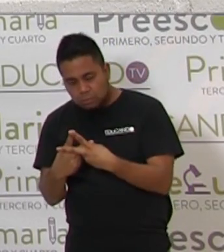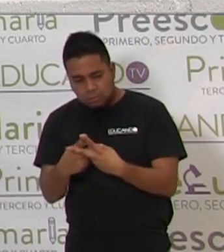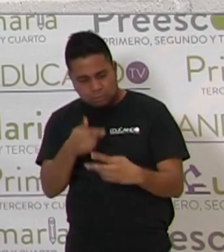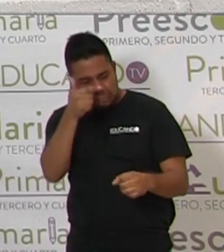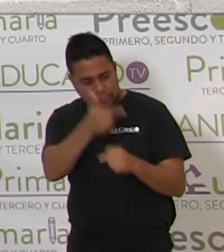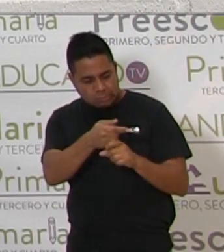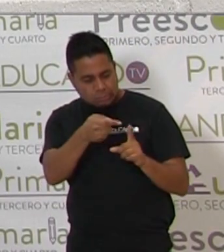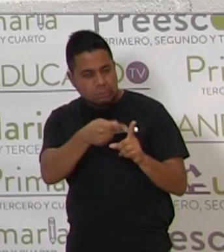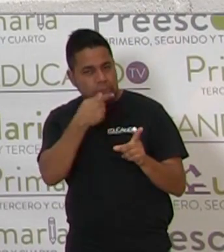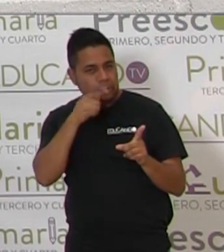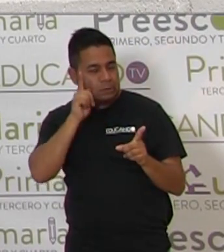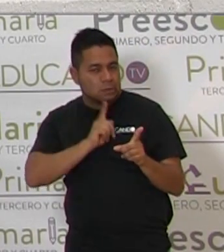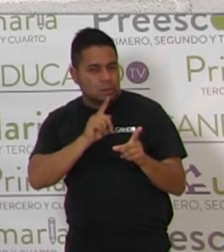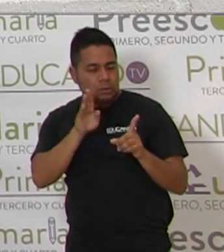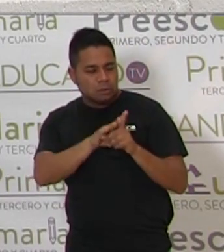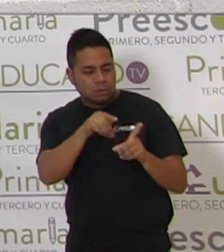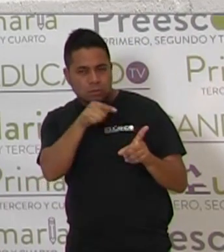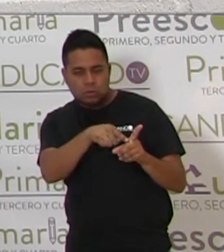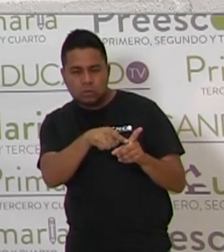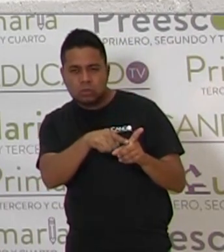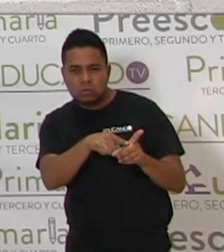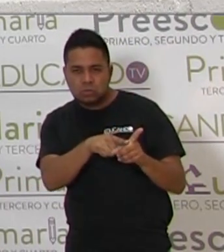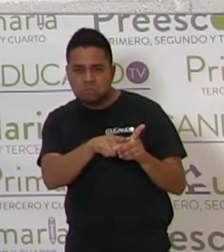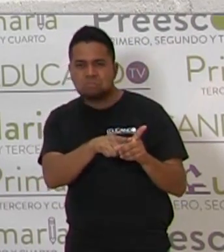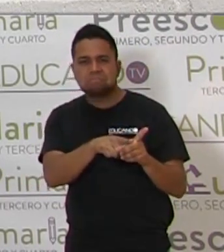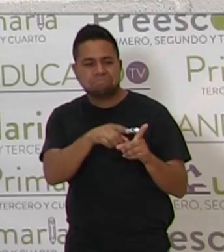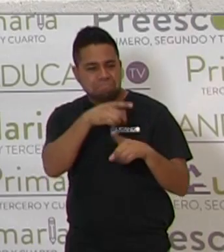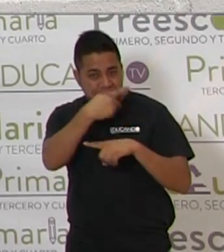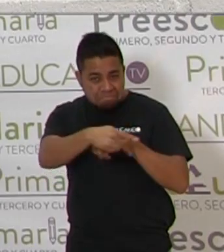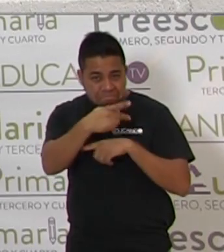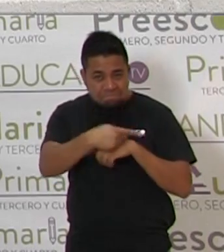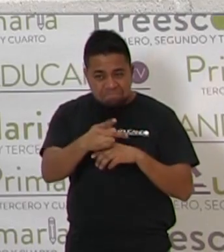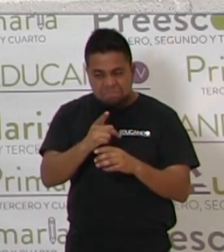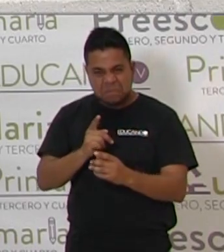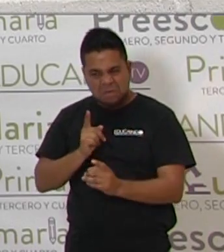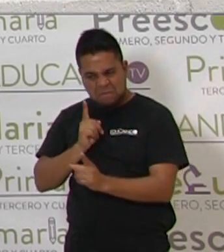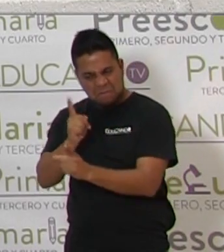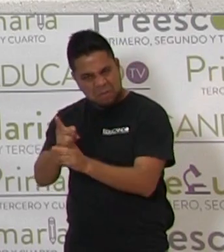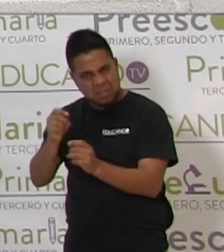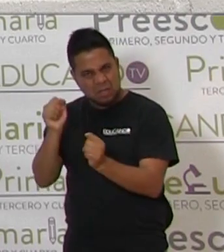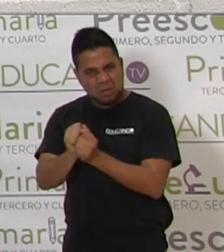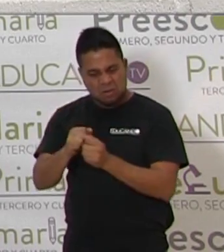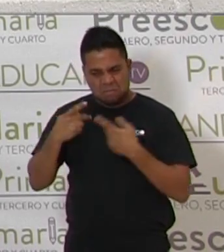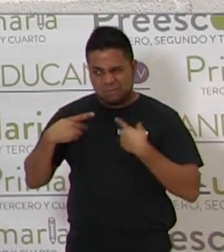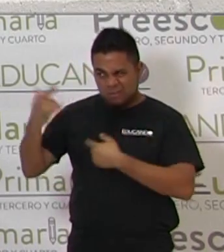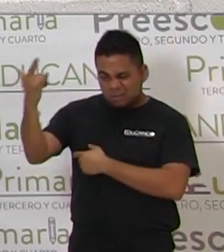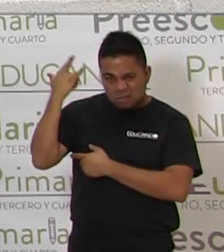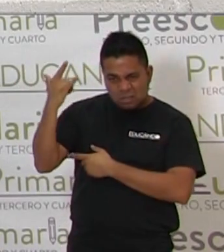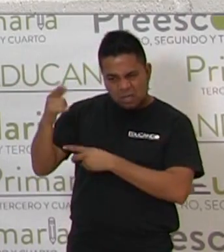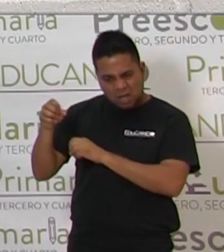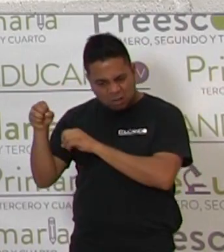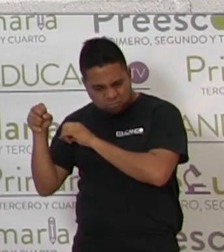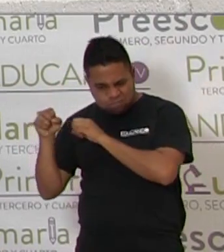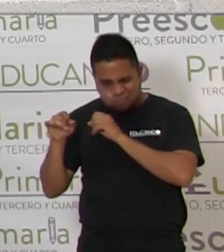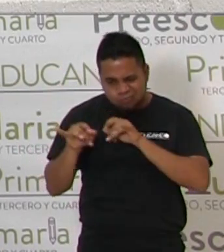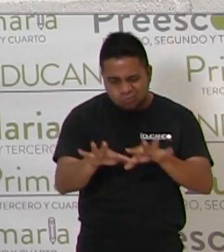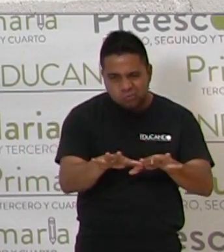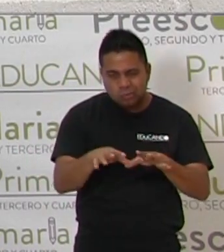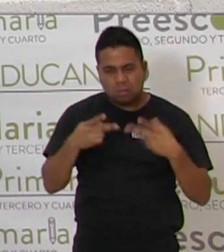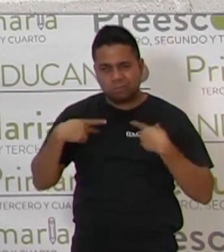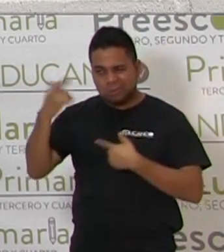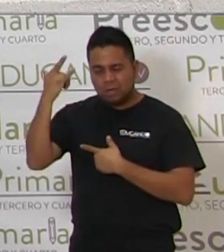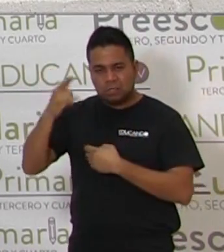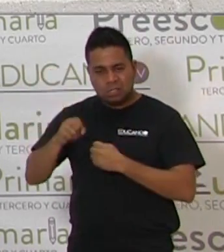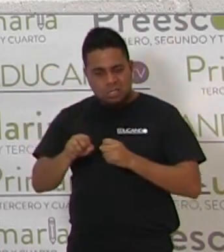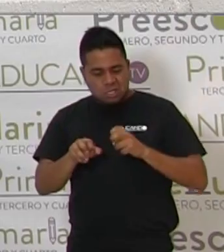al ver a la niña en peligro, fue hacia el gigante, lo tocó y enseguida lo dejó convertido en